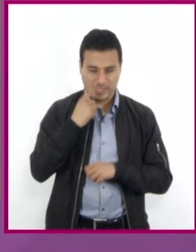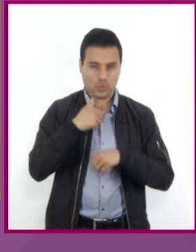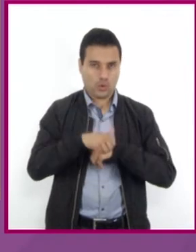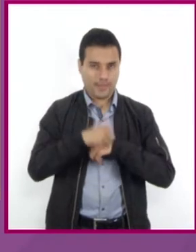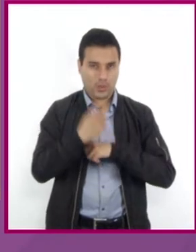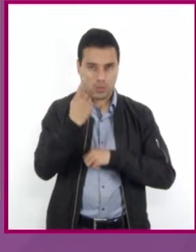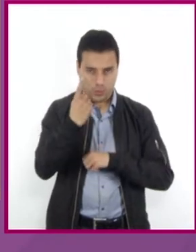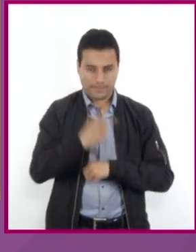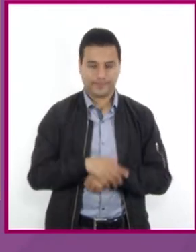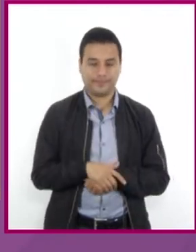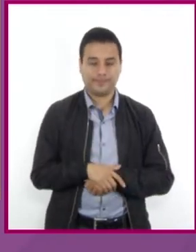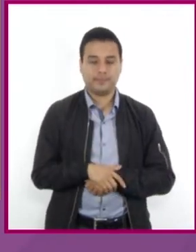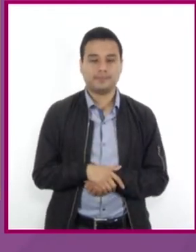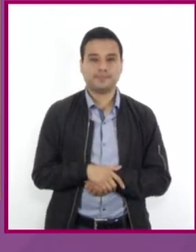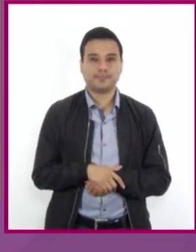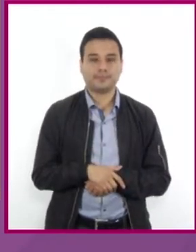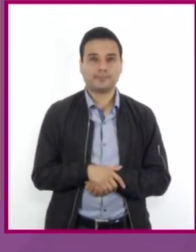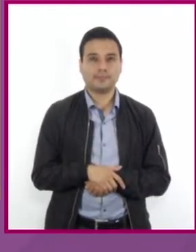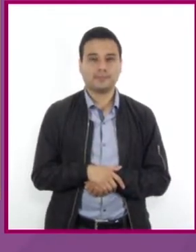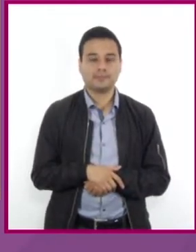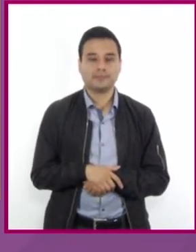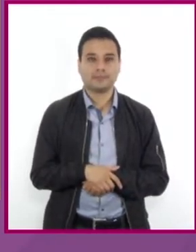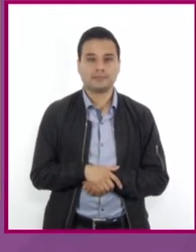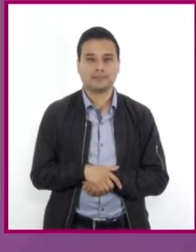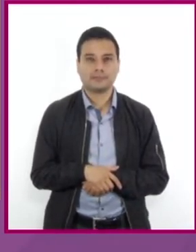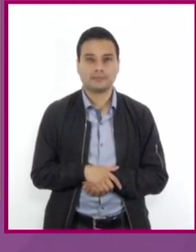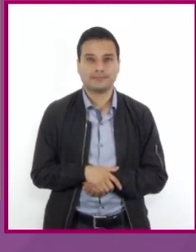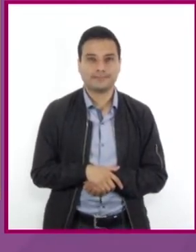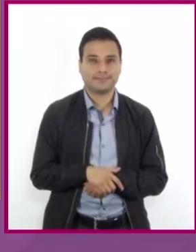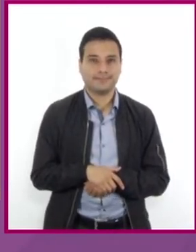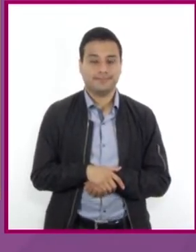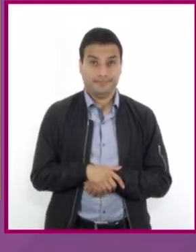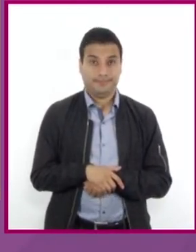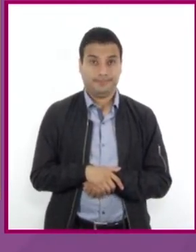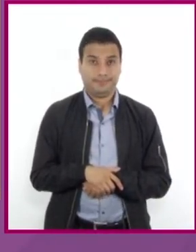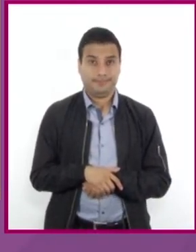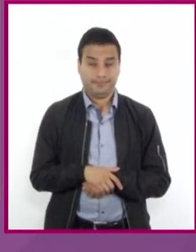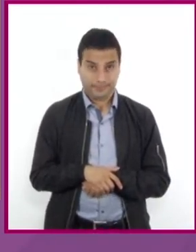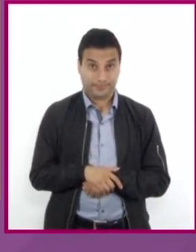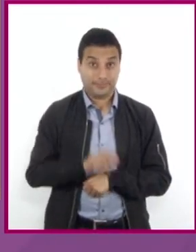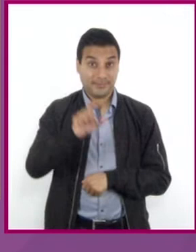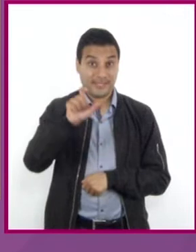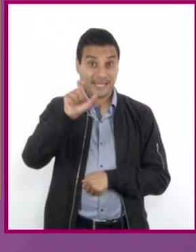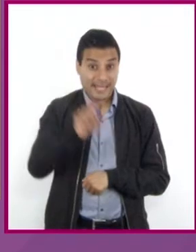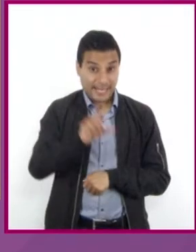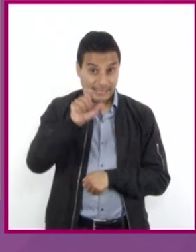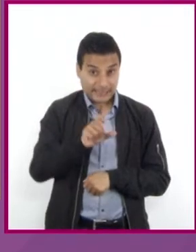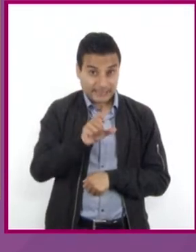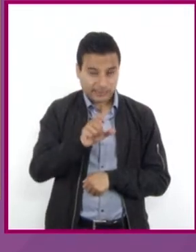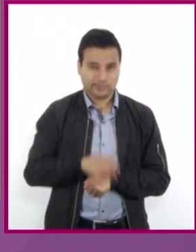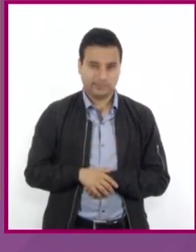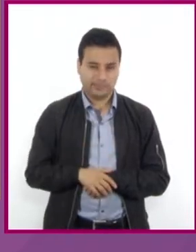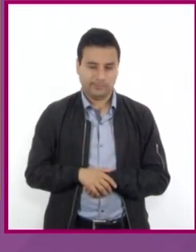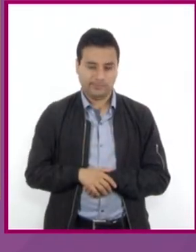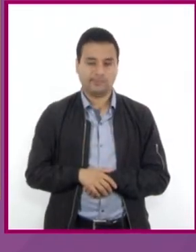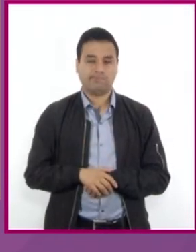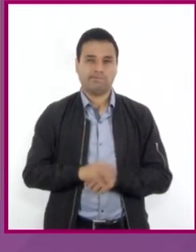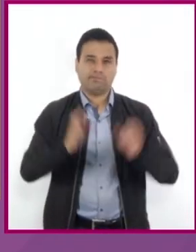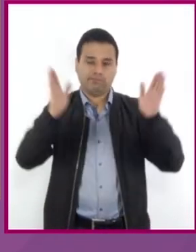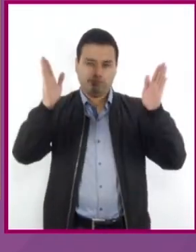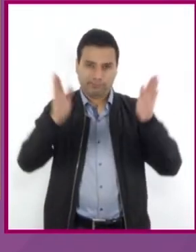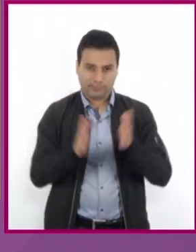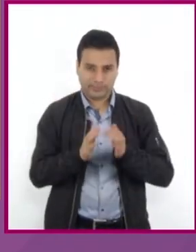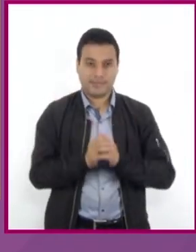número uno. Despejamos la incógnita X de la primera ecuación. 3X